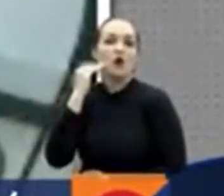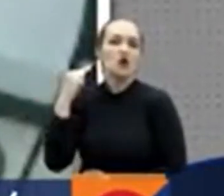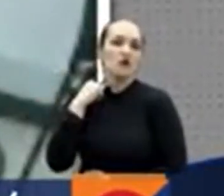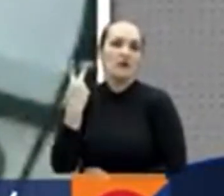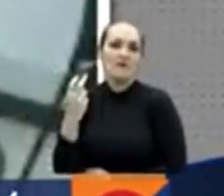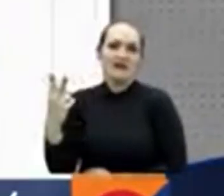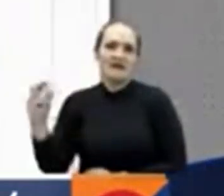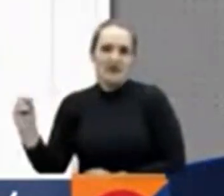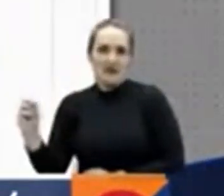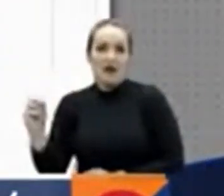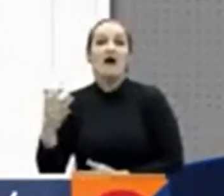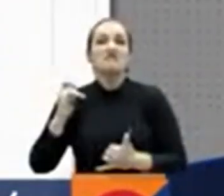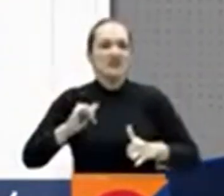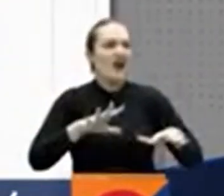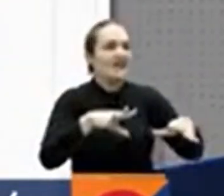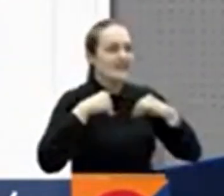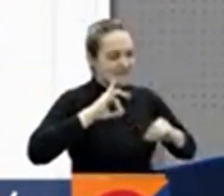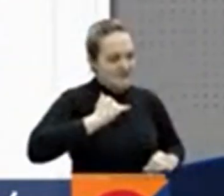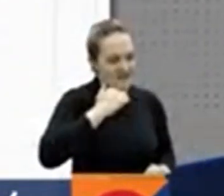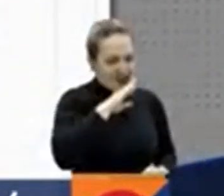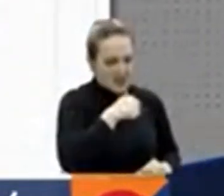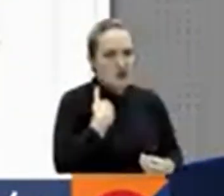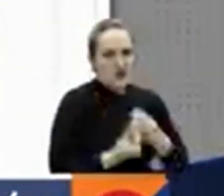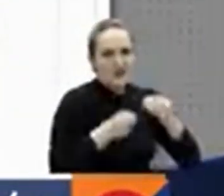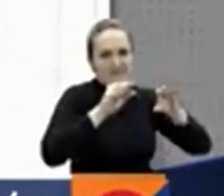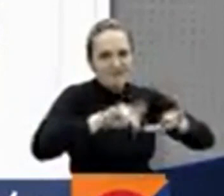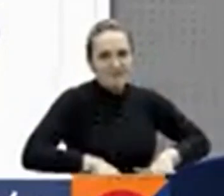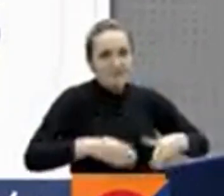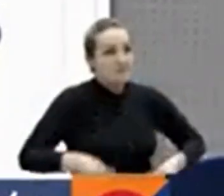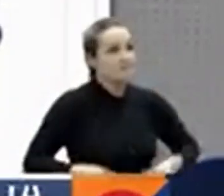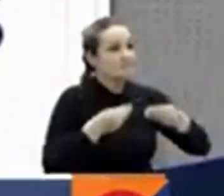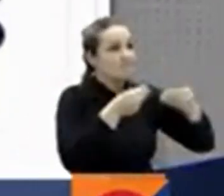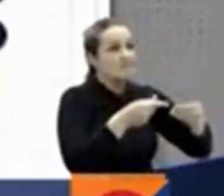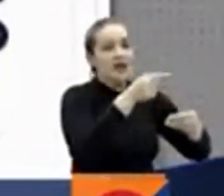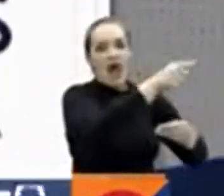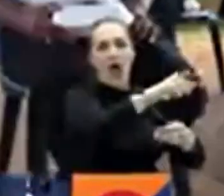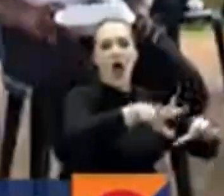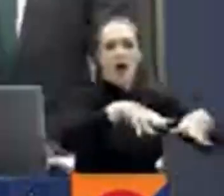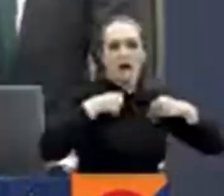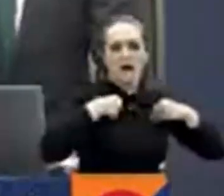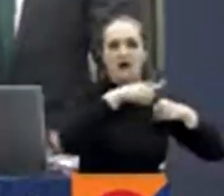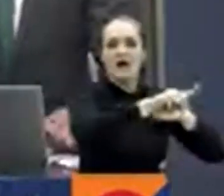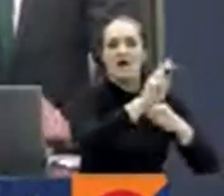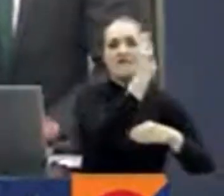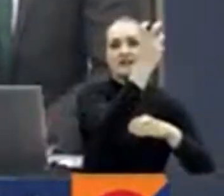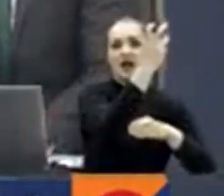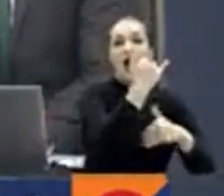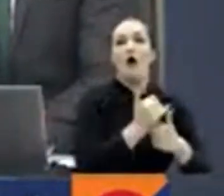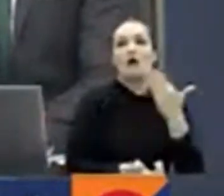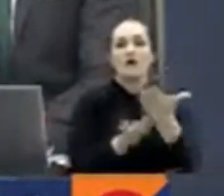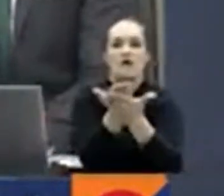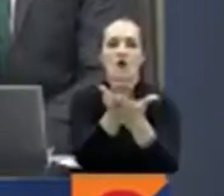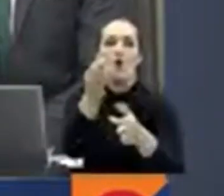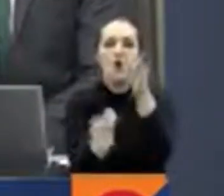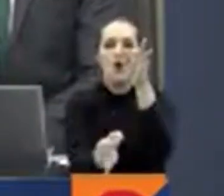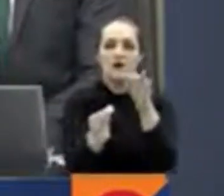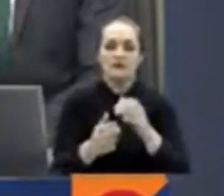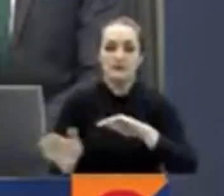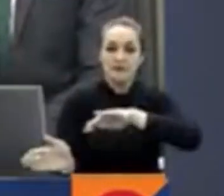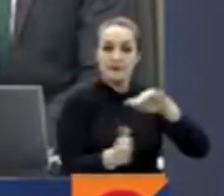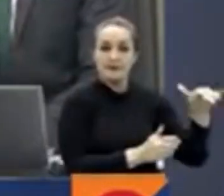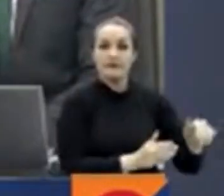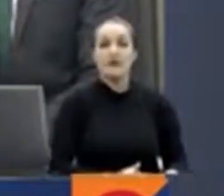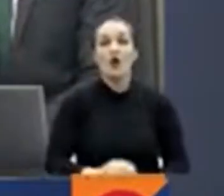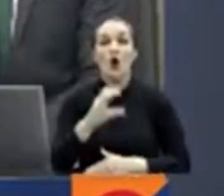El preacuerdo será presentado el próximo 20 de octubre ante un juez. El embajador de Colombia en Venezuela